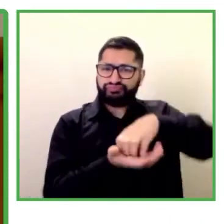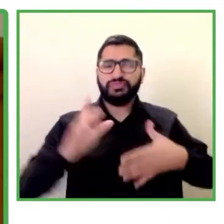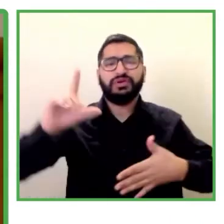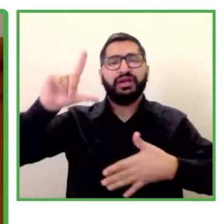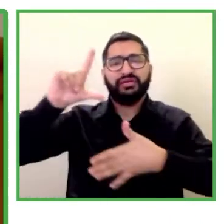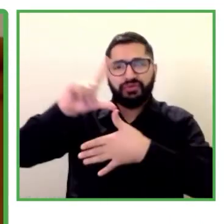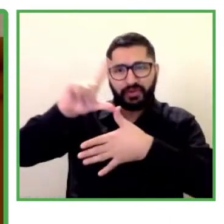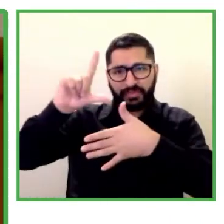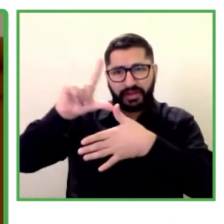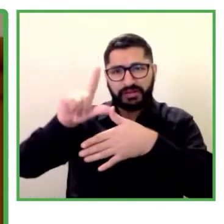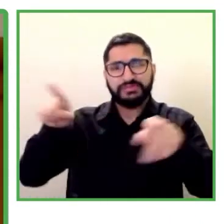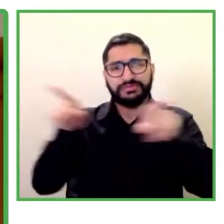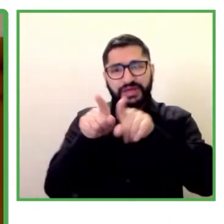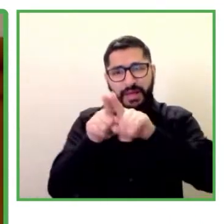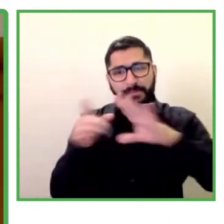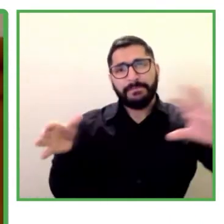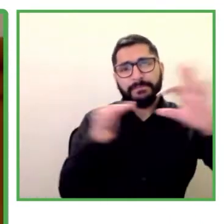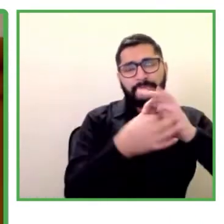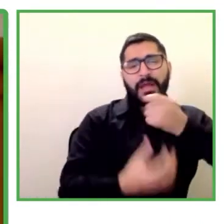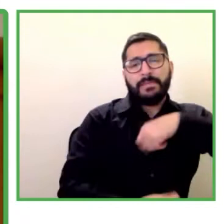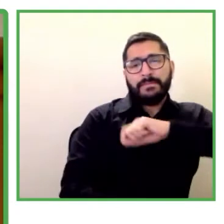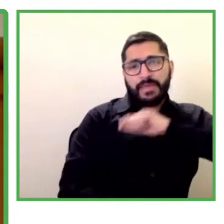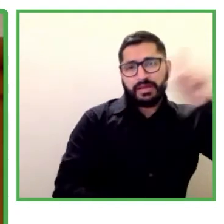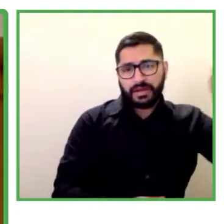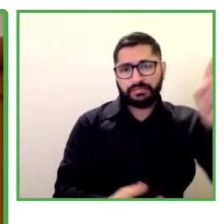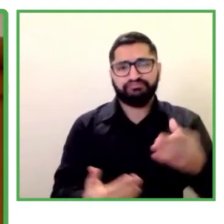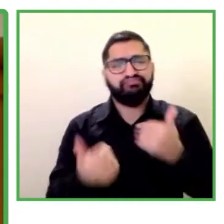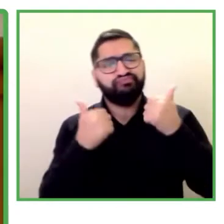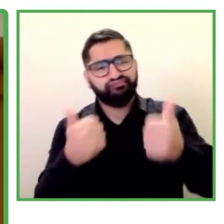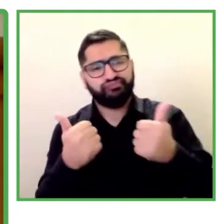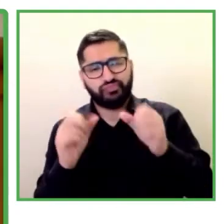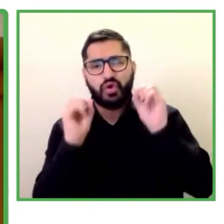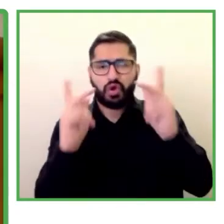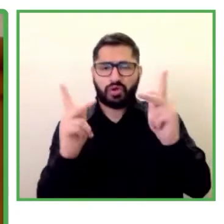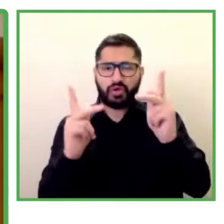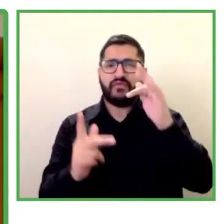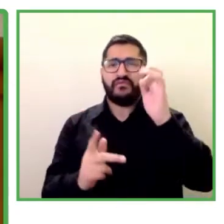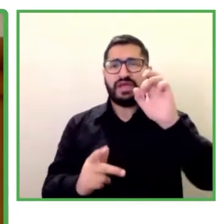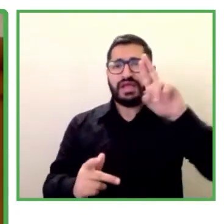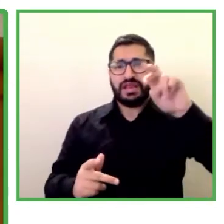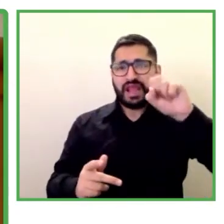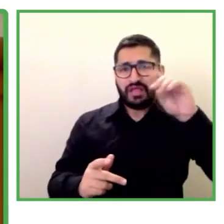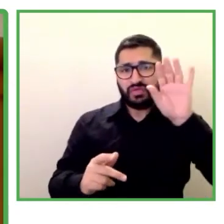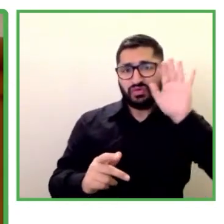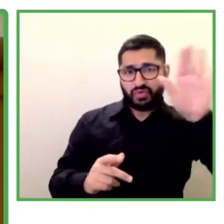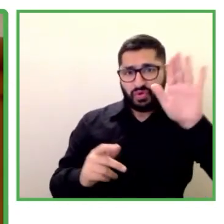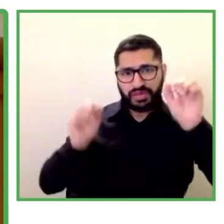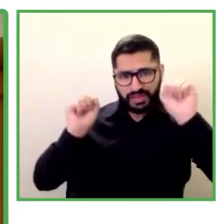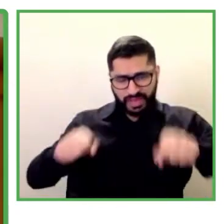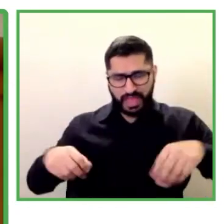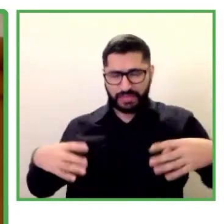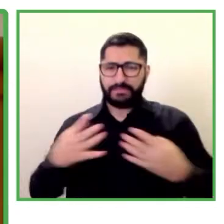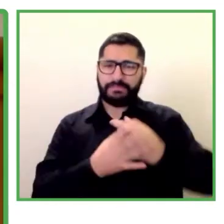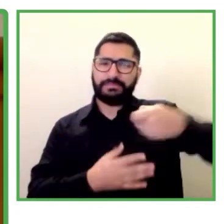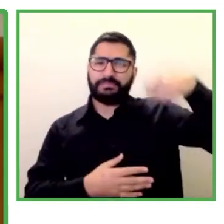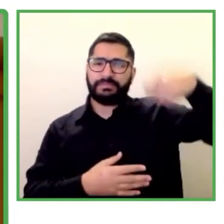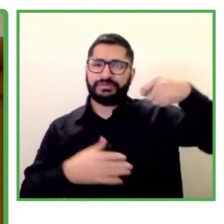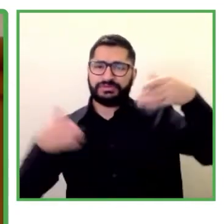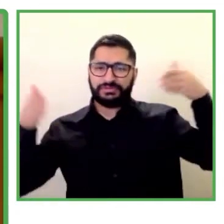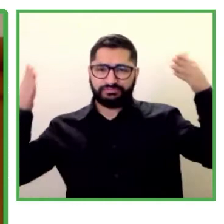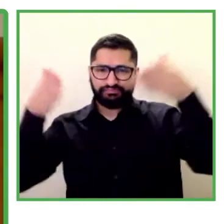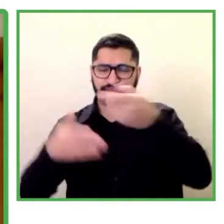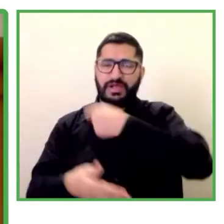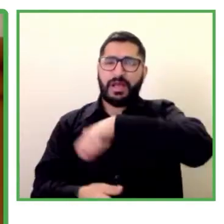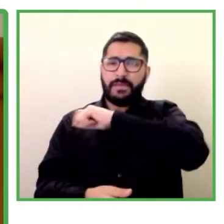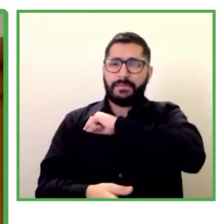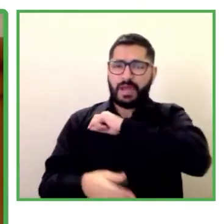Fernando Estrada, ponente de esta sesión y presidente de la Red Iberoamericana de Empresas Inclusivas, durante su presentación, les podrá